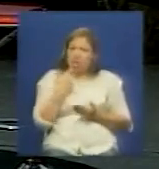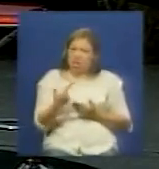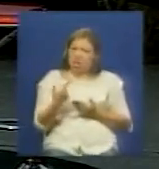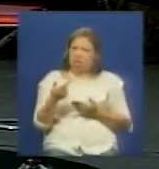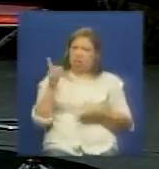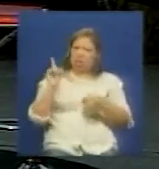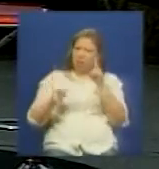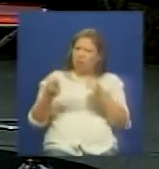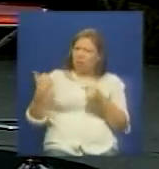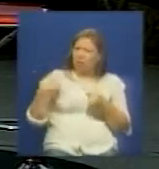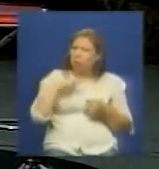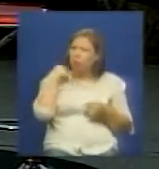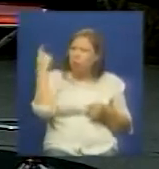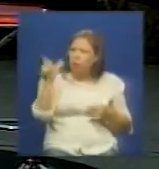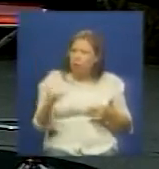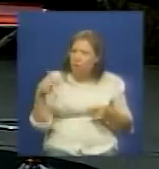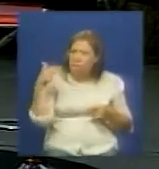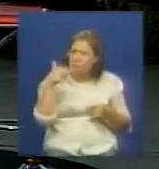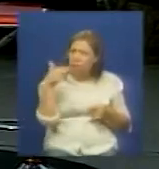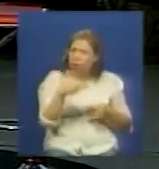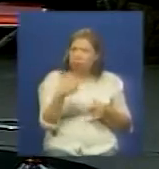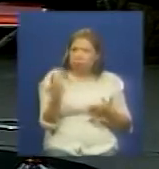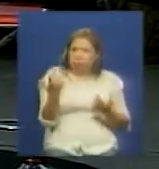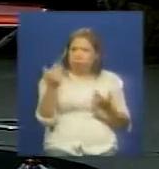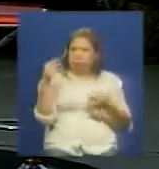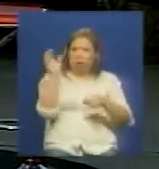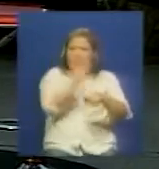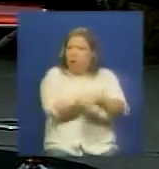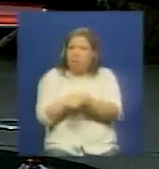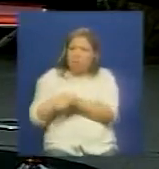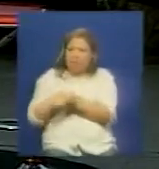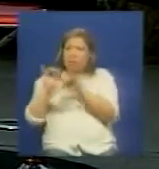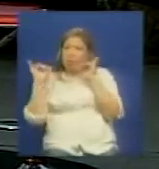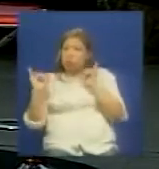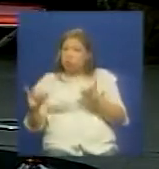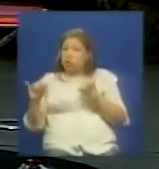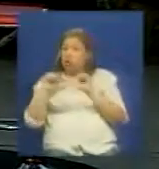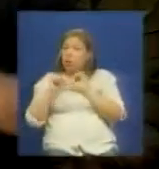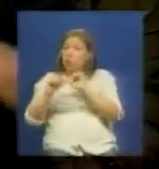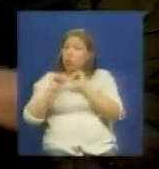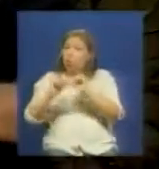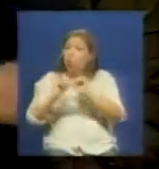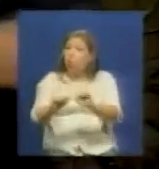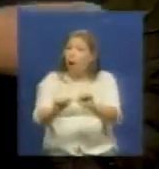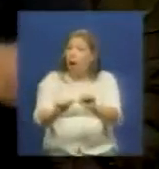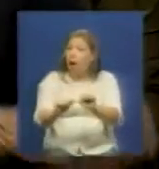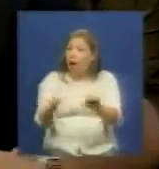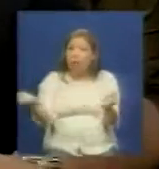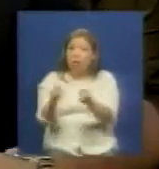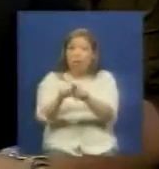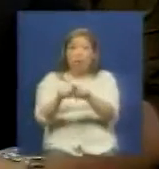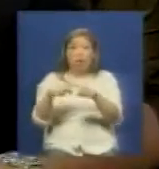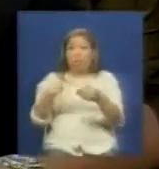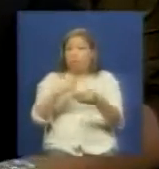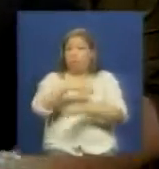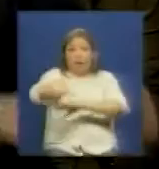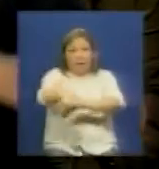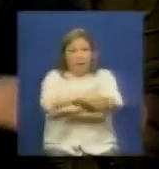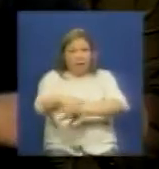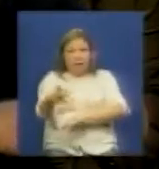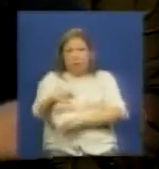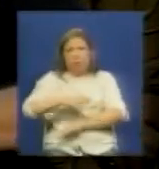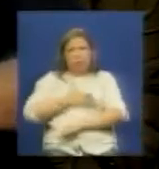un delito de ese tipo así es que esos presos van a continuar pagando su sentencia esos presos no van a salir a la calle